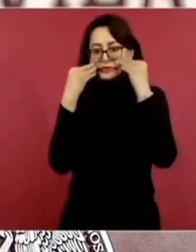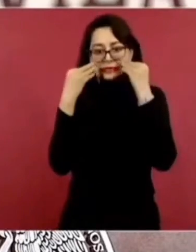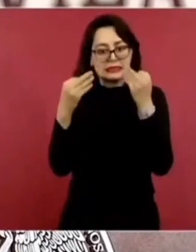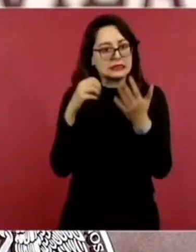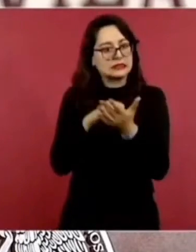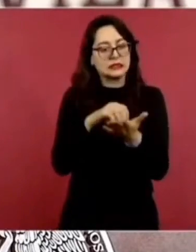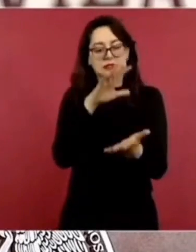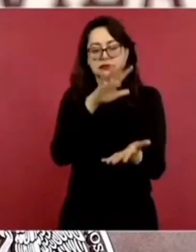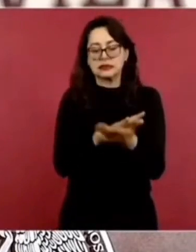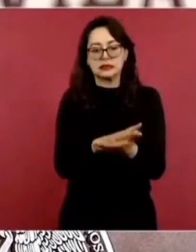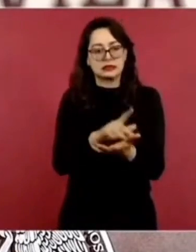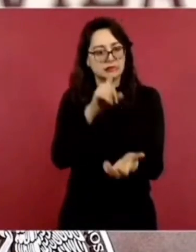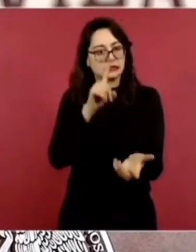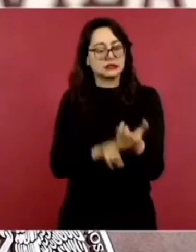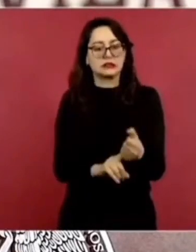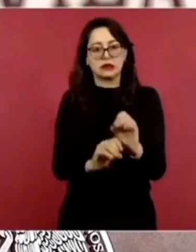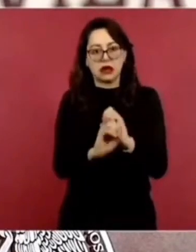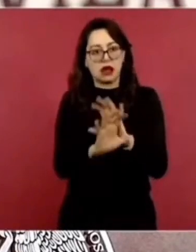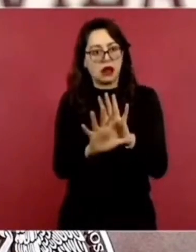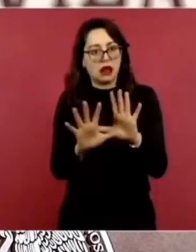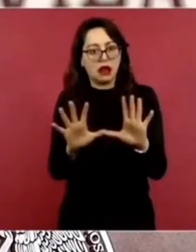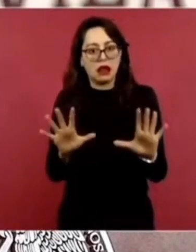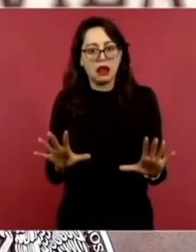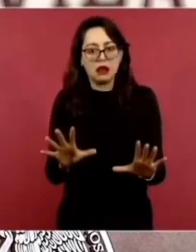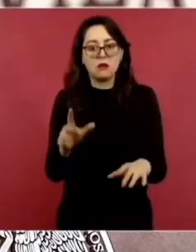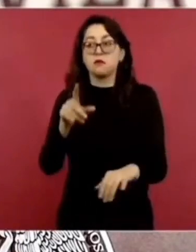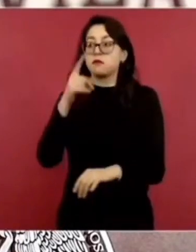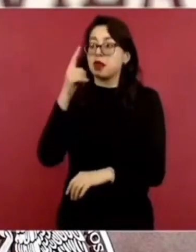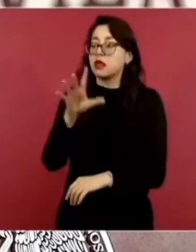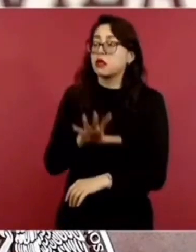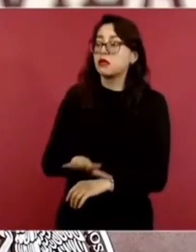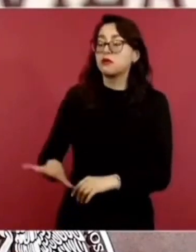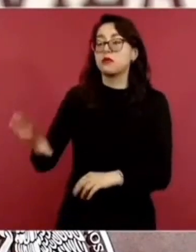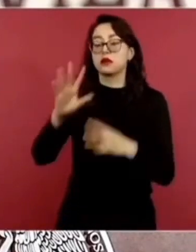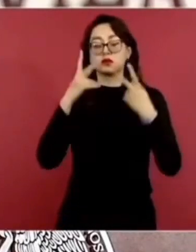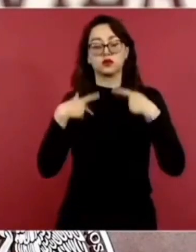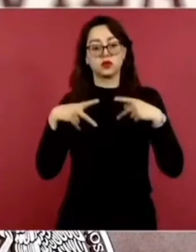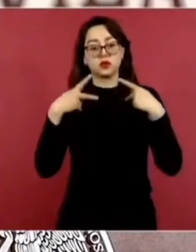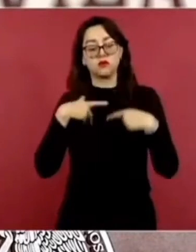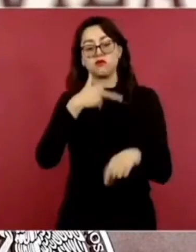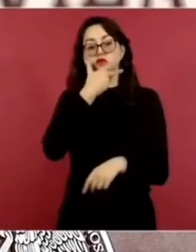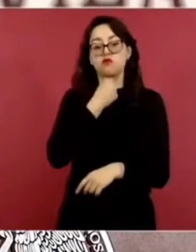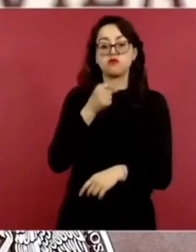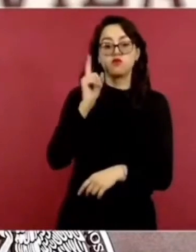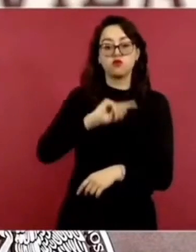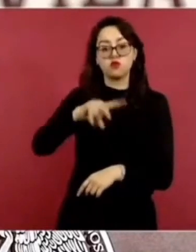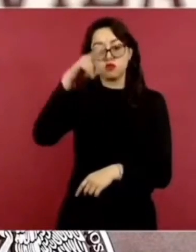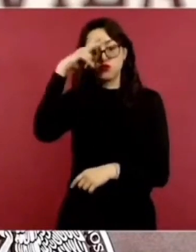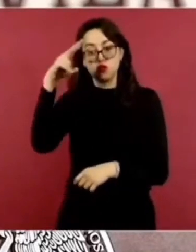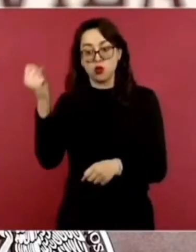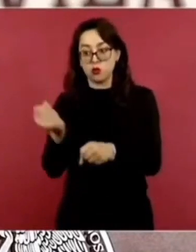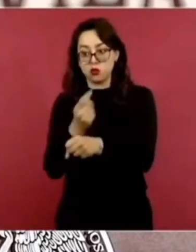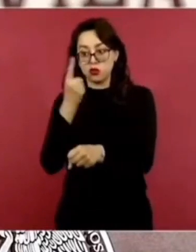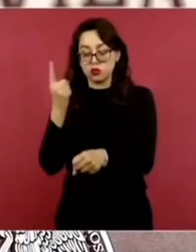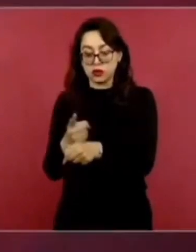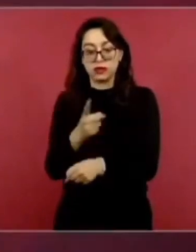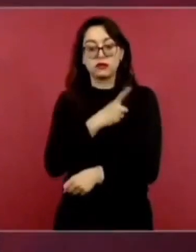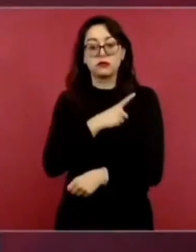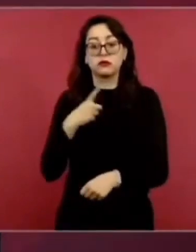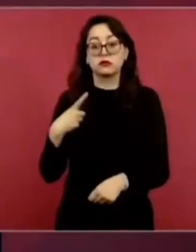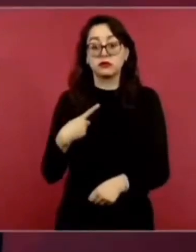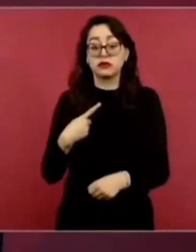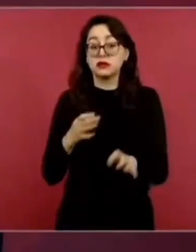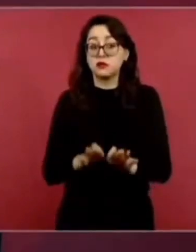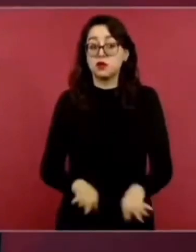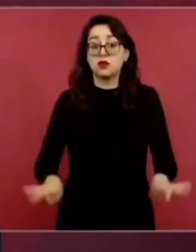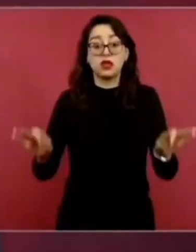oportunidades de los mexicanos y las mexicanas. No debemos ser de corta memoria, ya lo comentó el